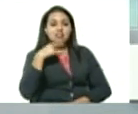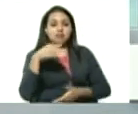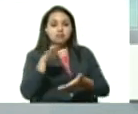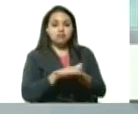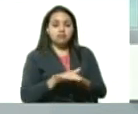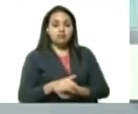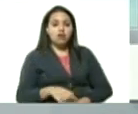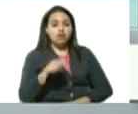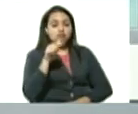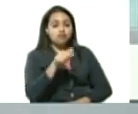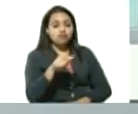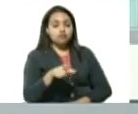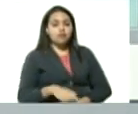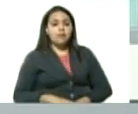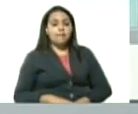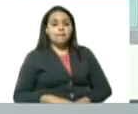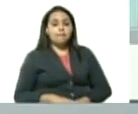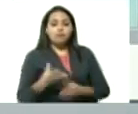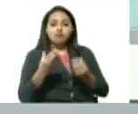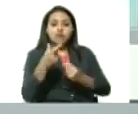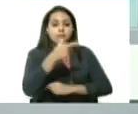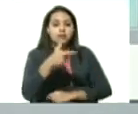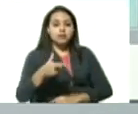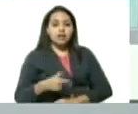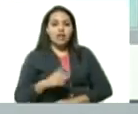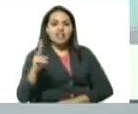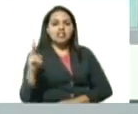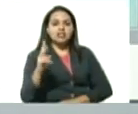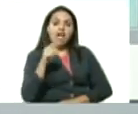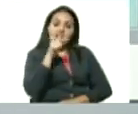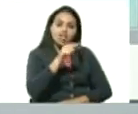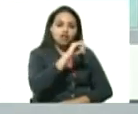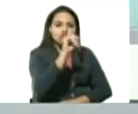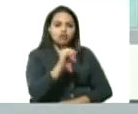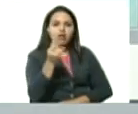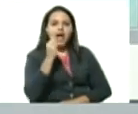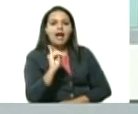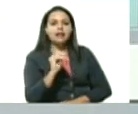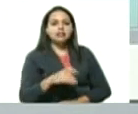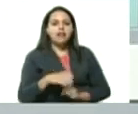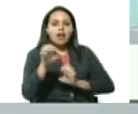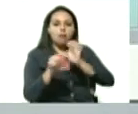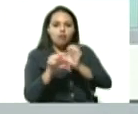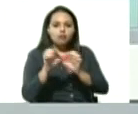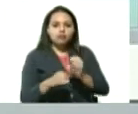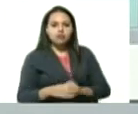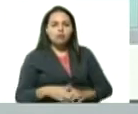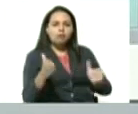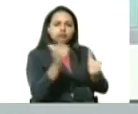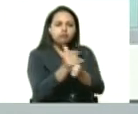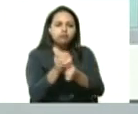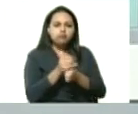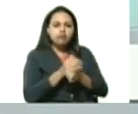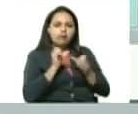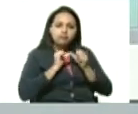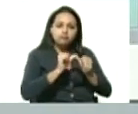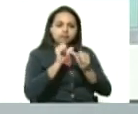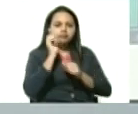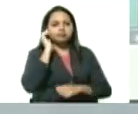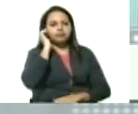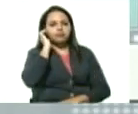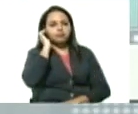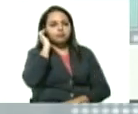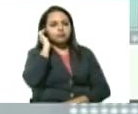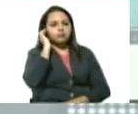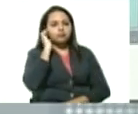grande el segundo foco importante bueno y ahí en el estado Zulia se están tomando todas las medidas y la búsqueda y el pesquisaje permanente y